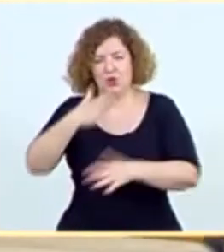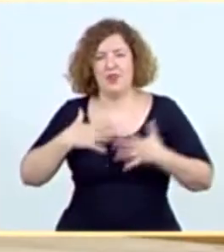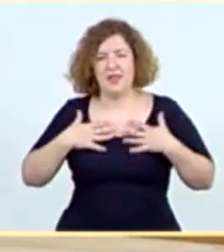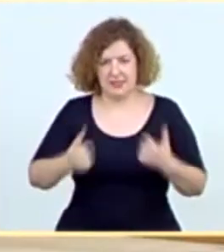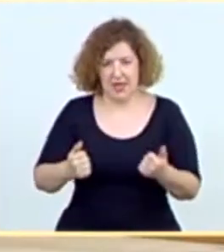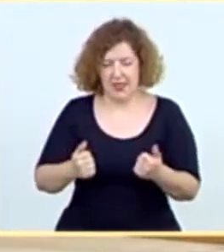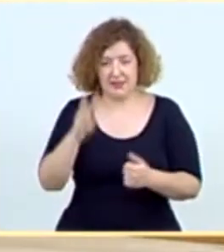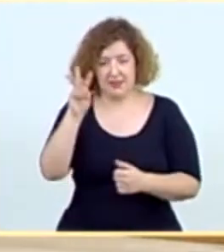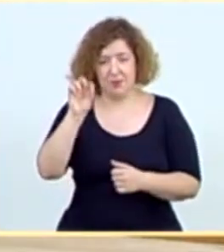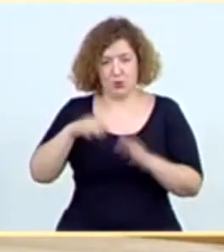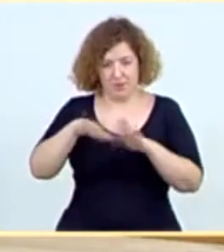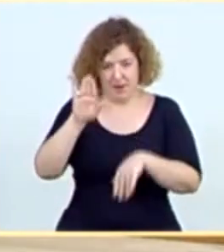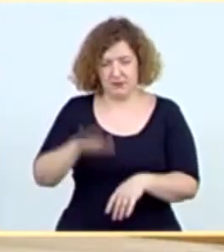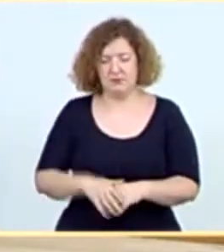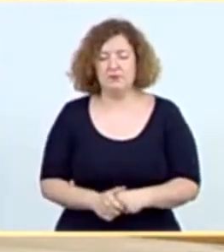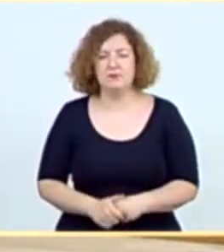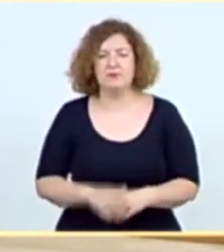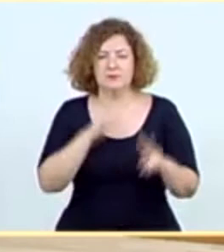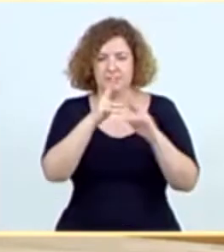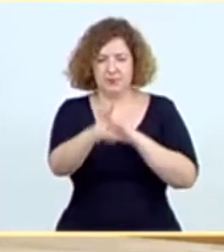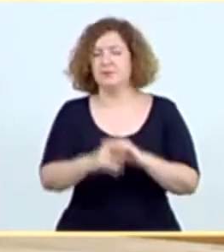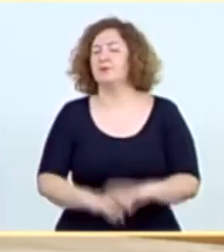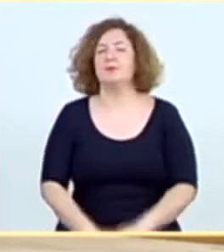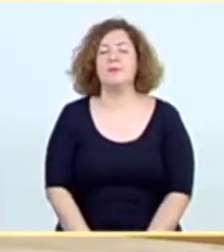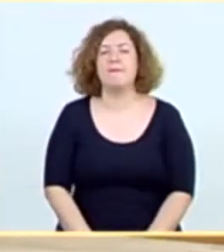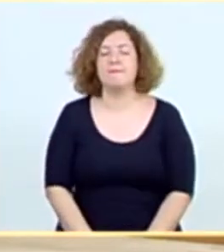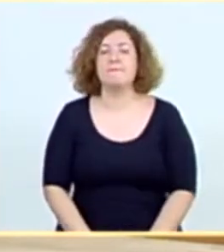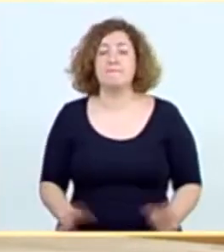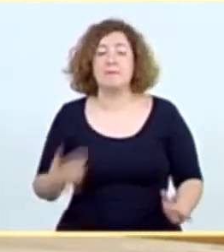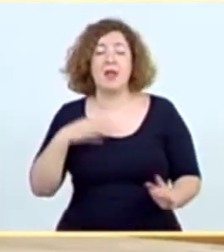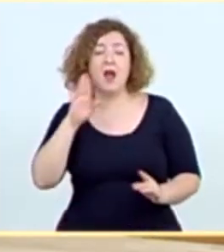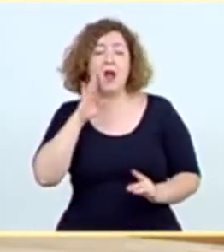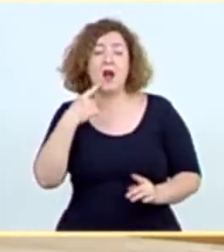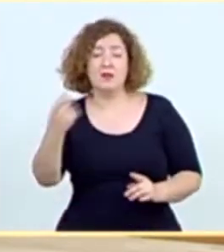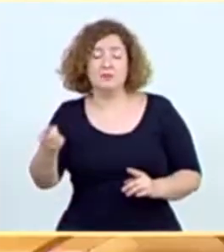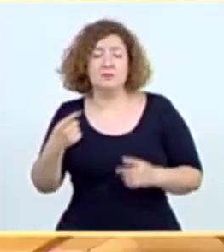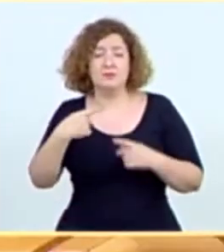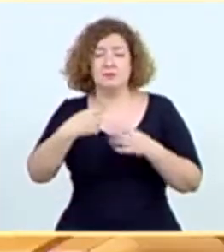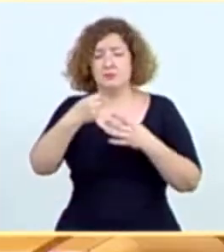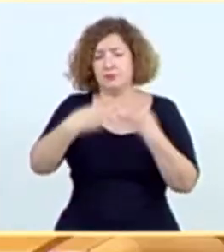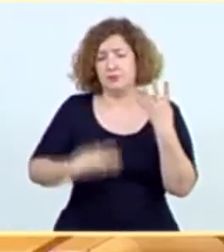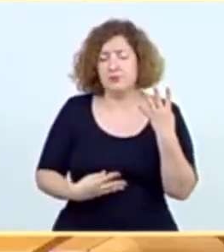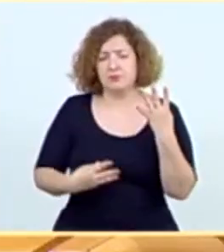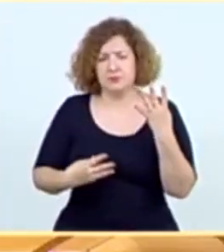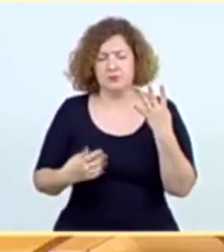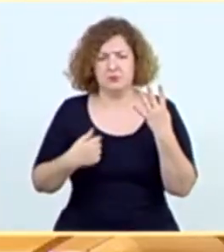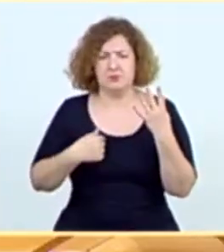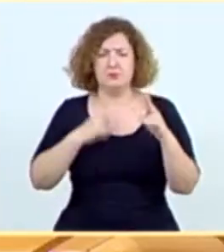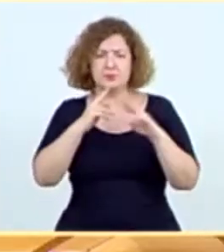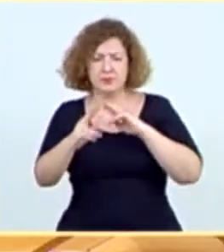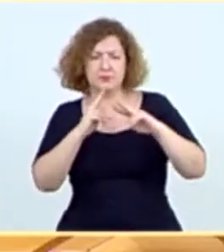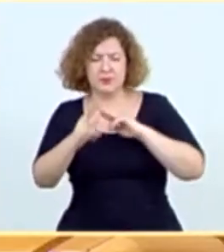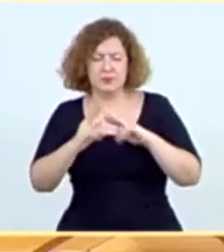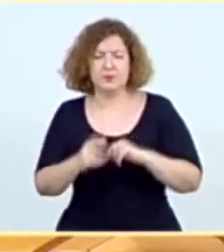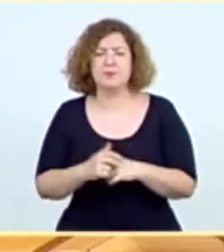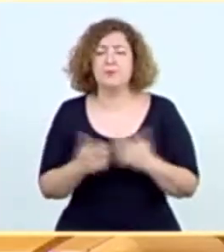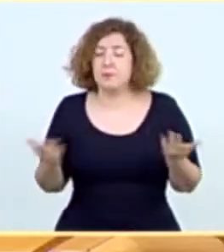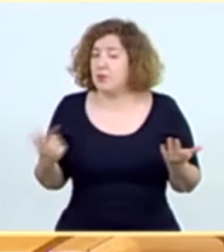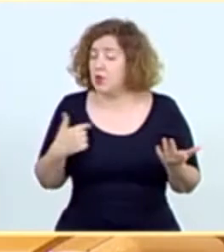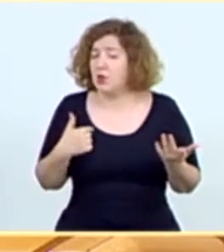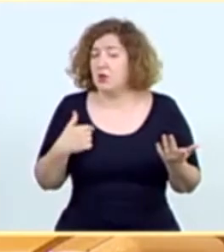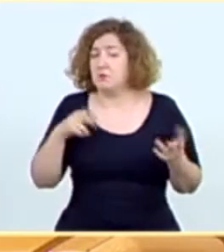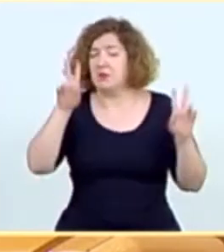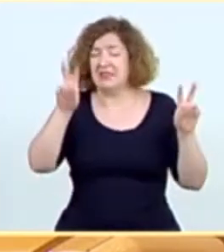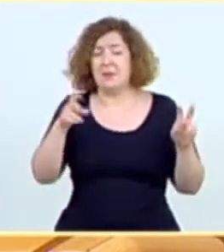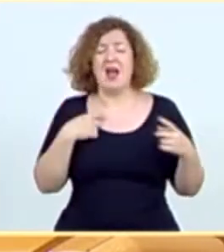presidenta. Gracias, señoría. Voy a algunas de las cuestiones que me ha planteado y que no pude responder en mi primera intervención. Coincido con usted